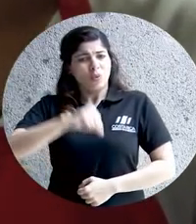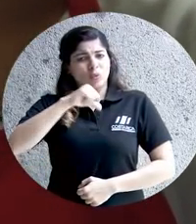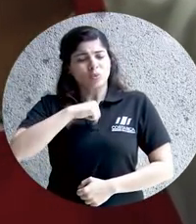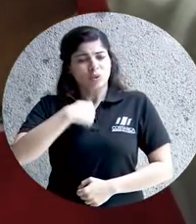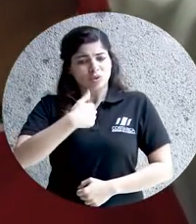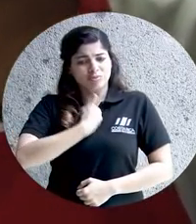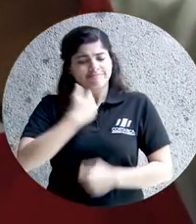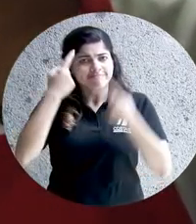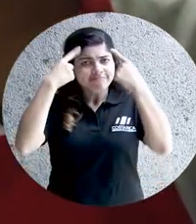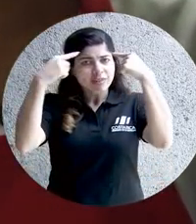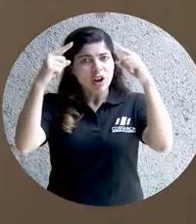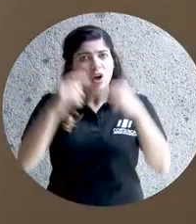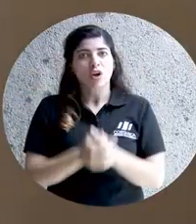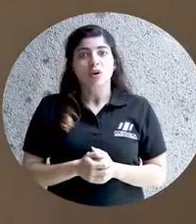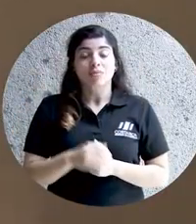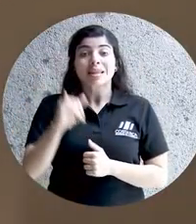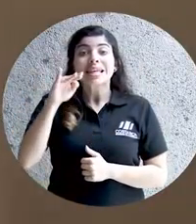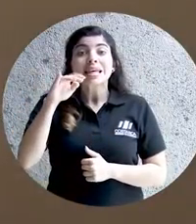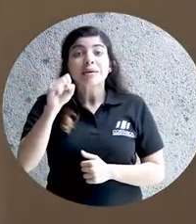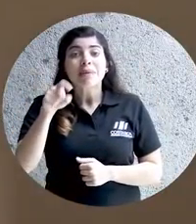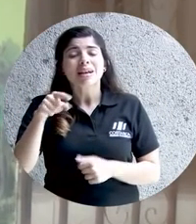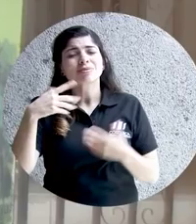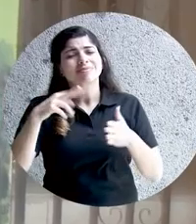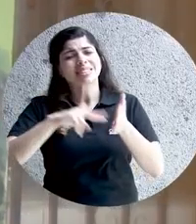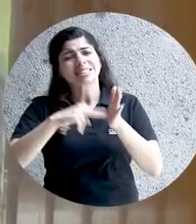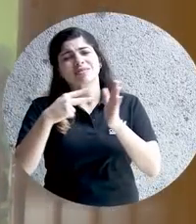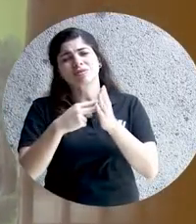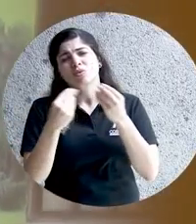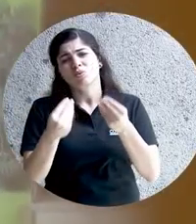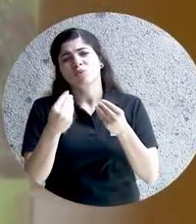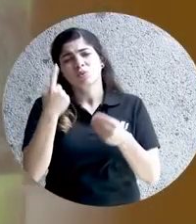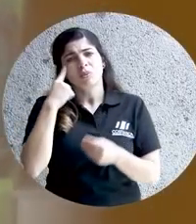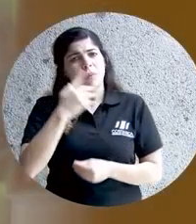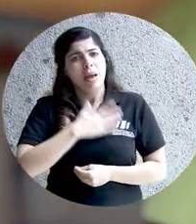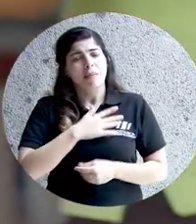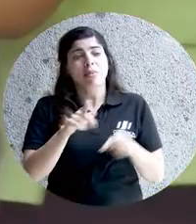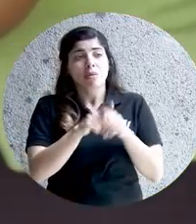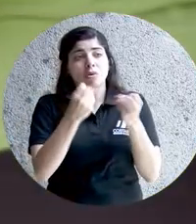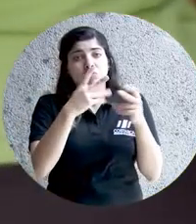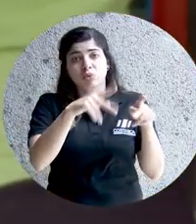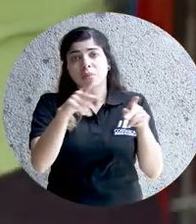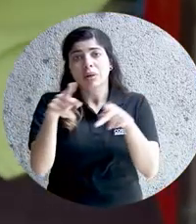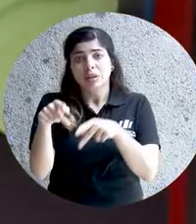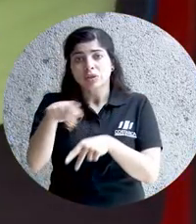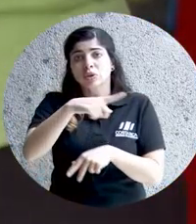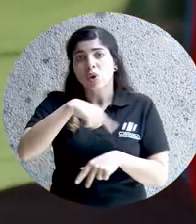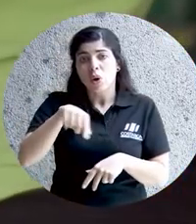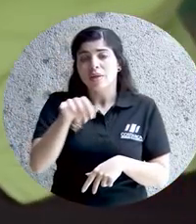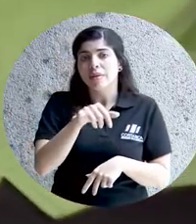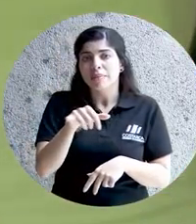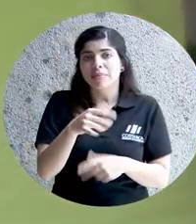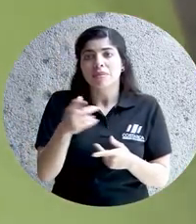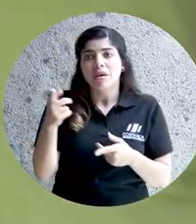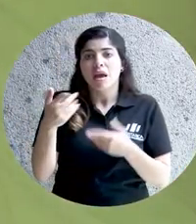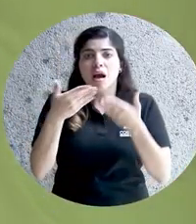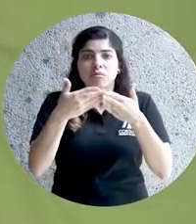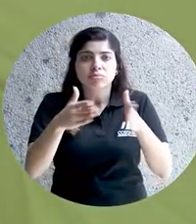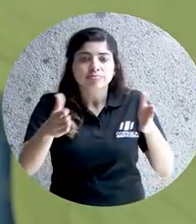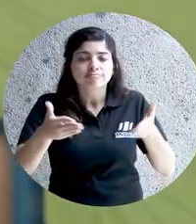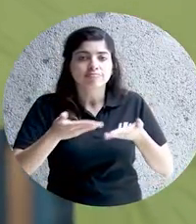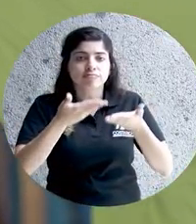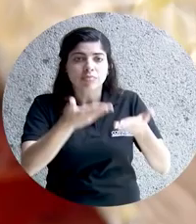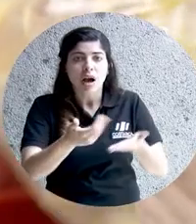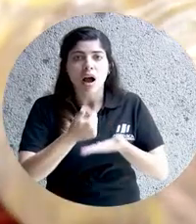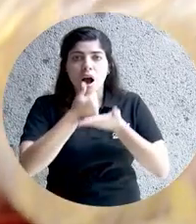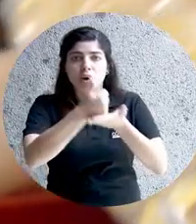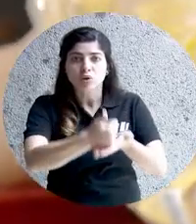orgullosa de lo que he logrado. El Limas significa mucho para mí y para muchas personas que le abren las